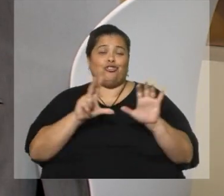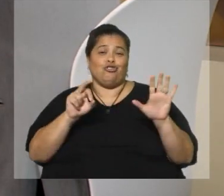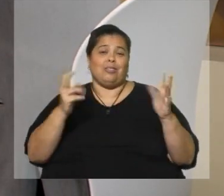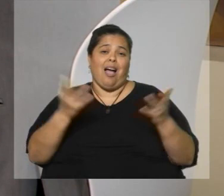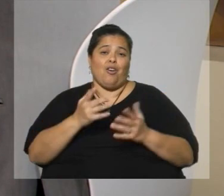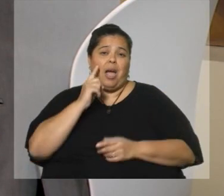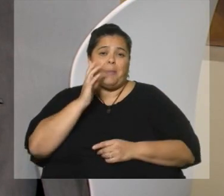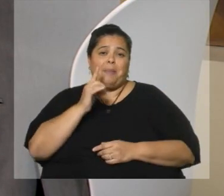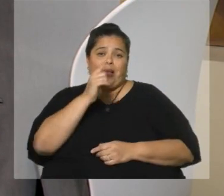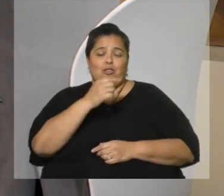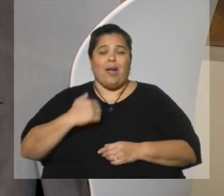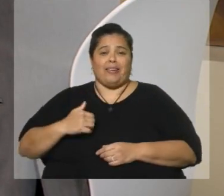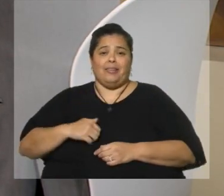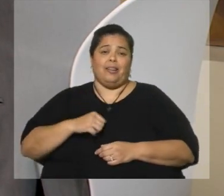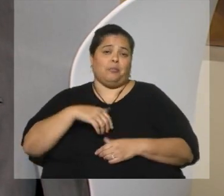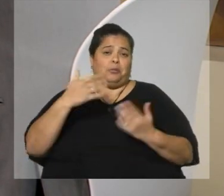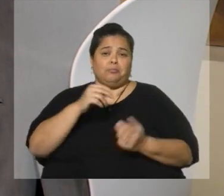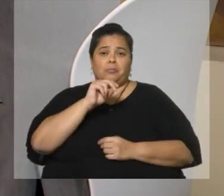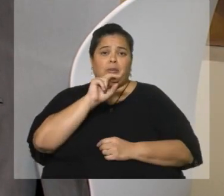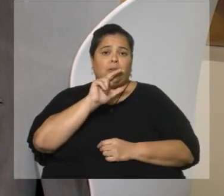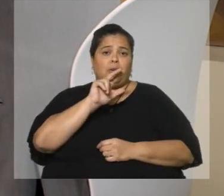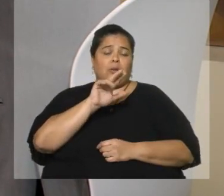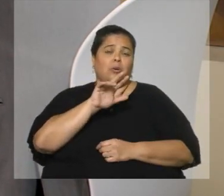cerca de los 45 o 50 millones de población ahora.